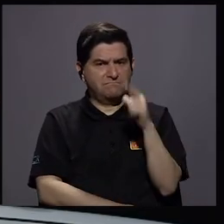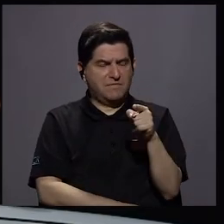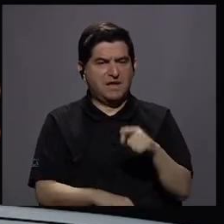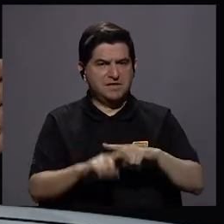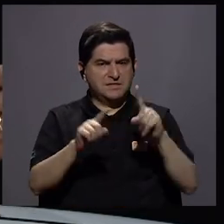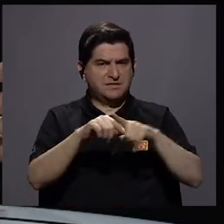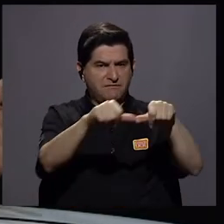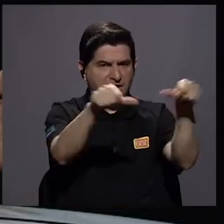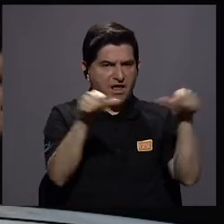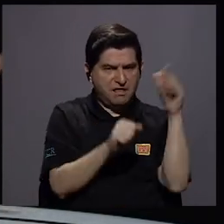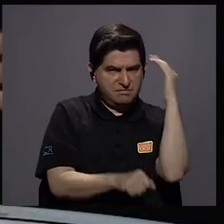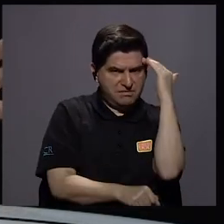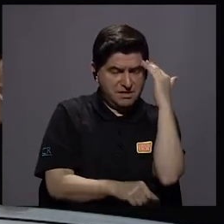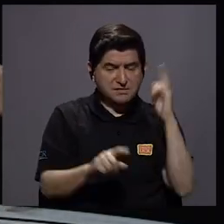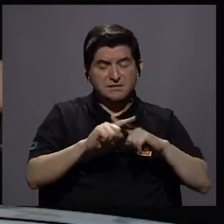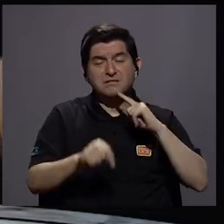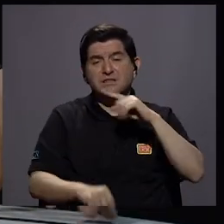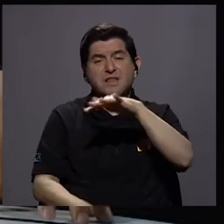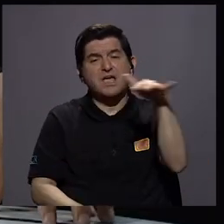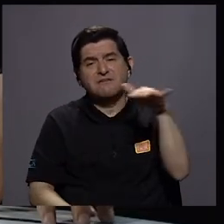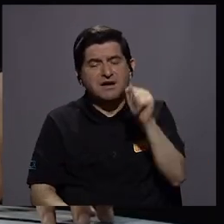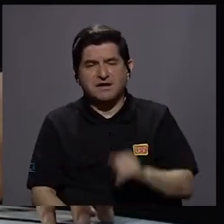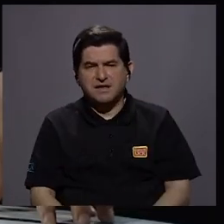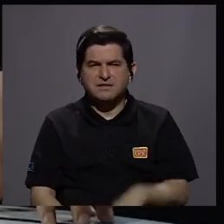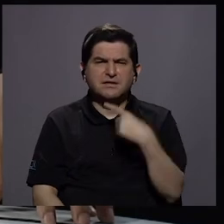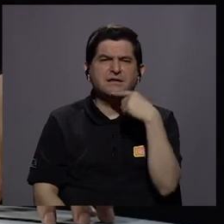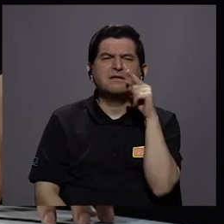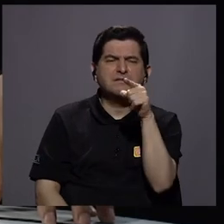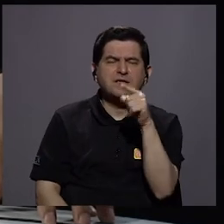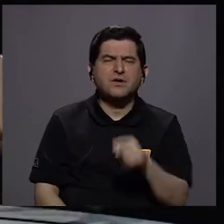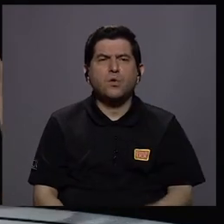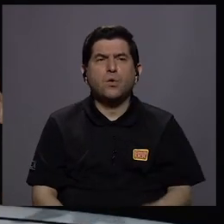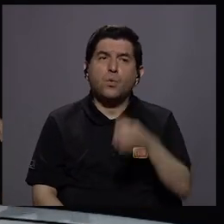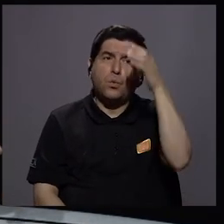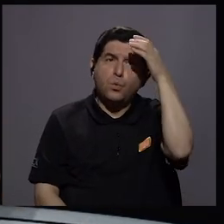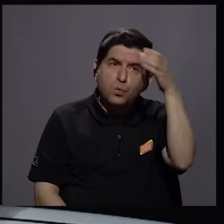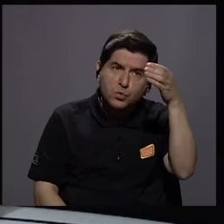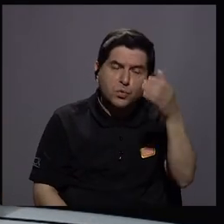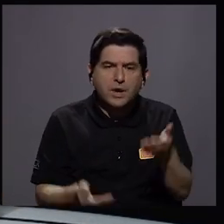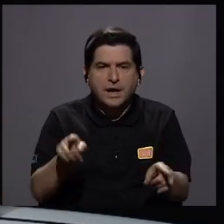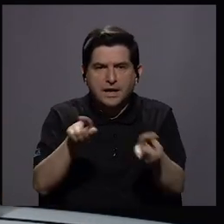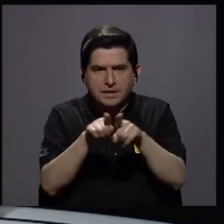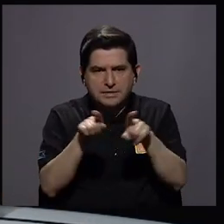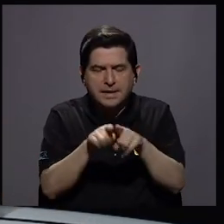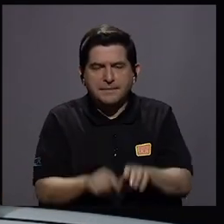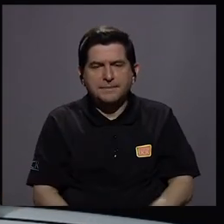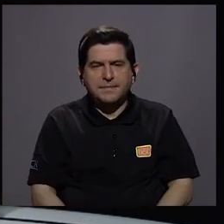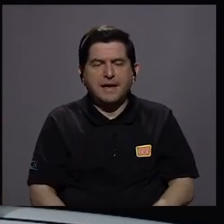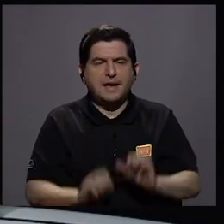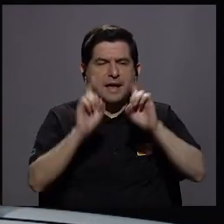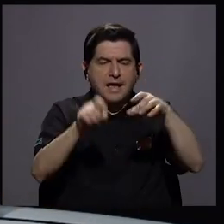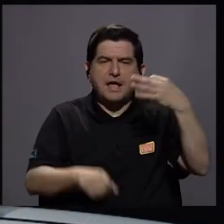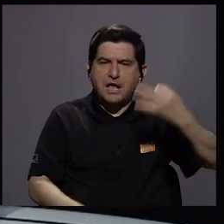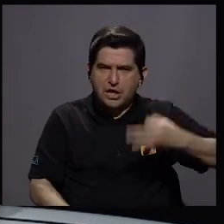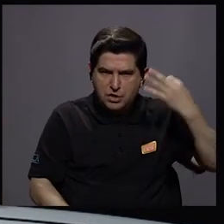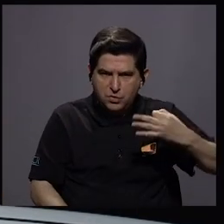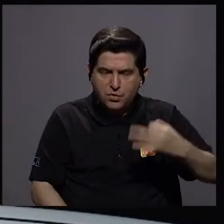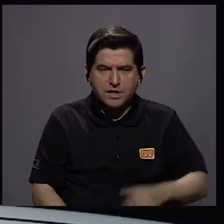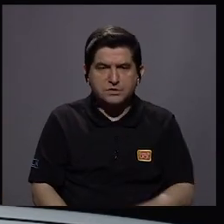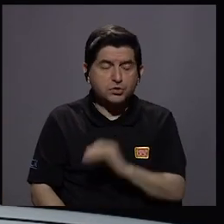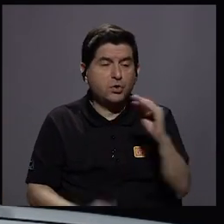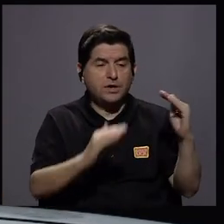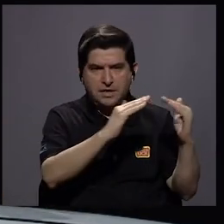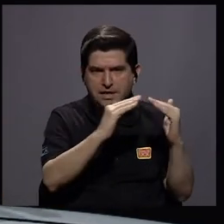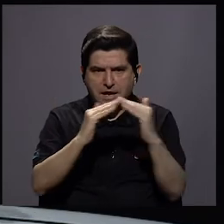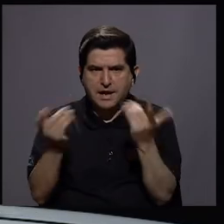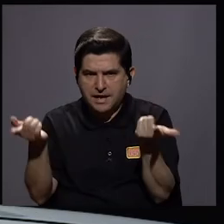a esas materias por diferentes realidades usted ha hablado de algo cultural luego habló del tema de la educación formal como tal e inclusive